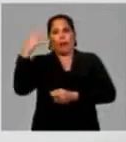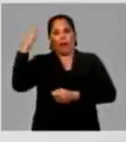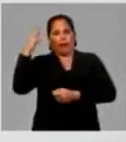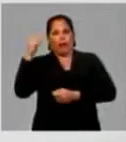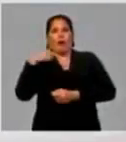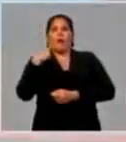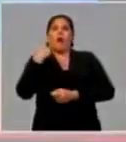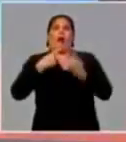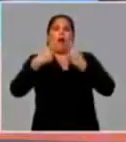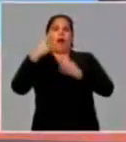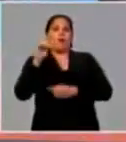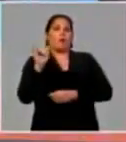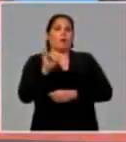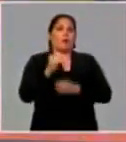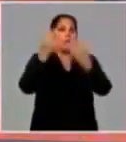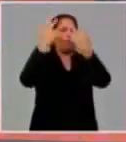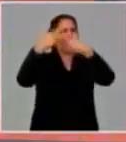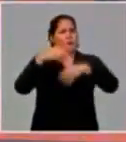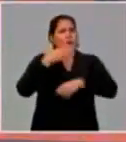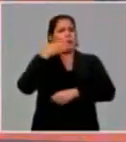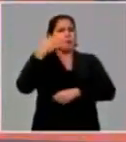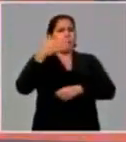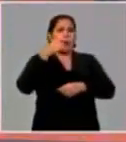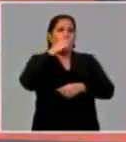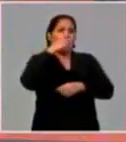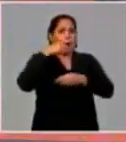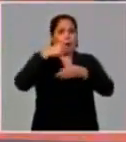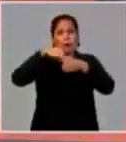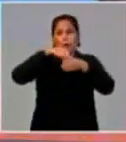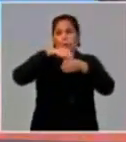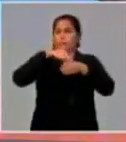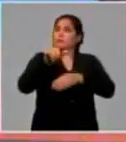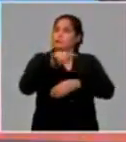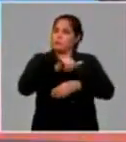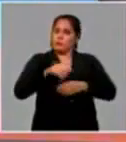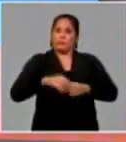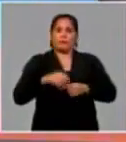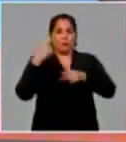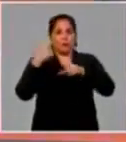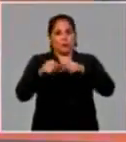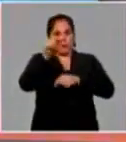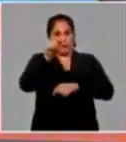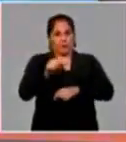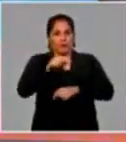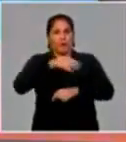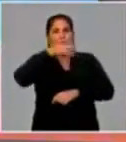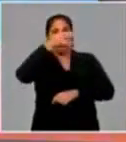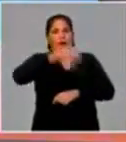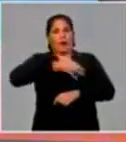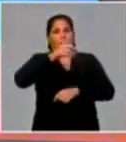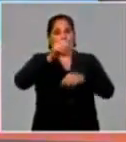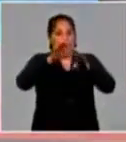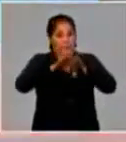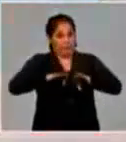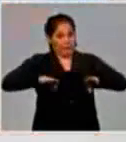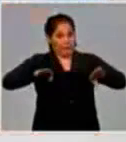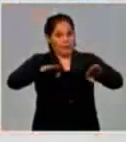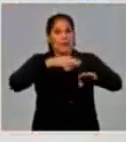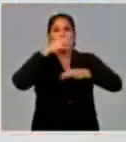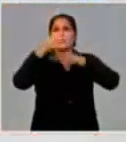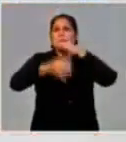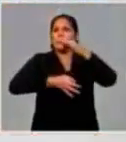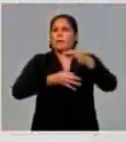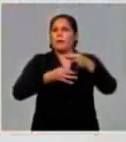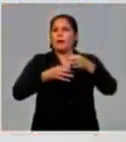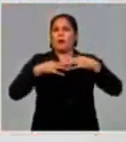exterior que ampliar nuestras fábricas? Y Alberto también comenta en nuestro sitio, dice, en la mesa no se habló